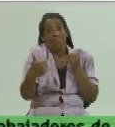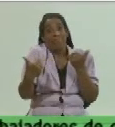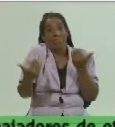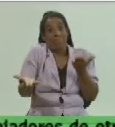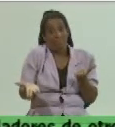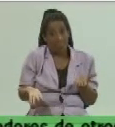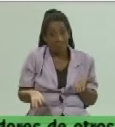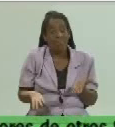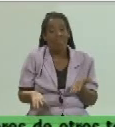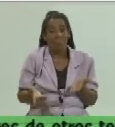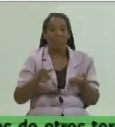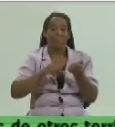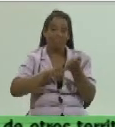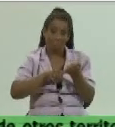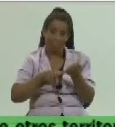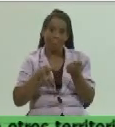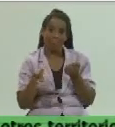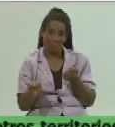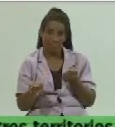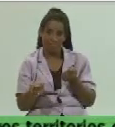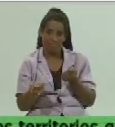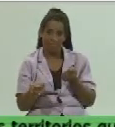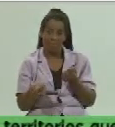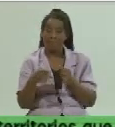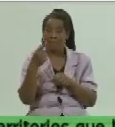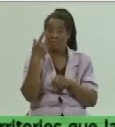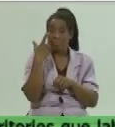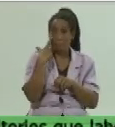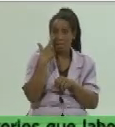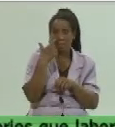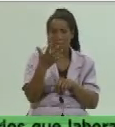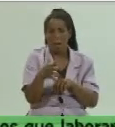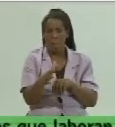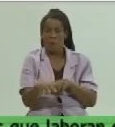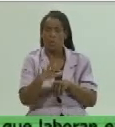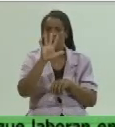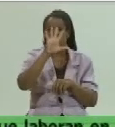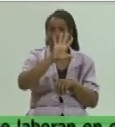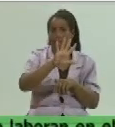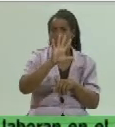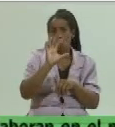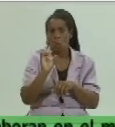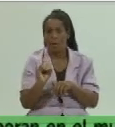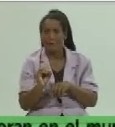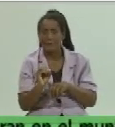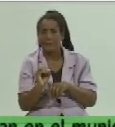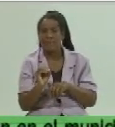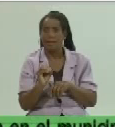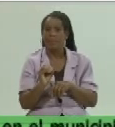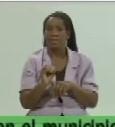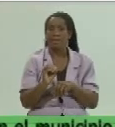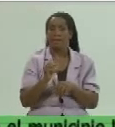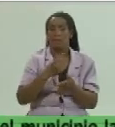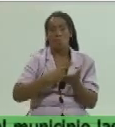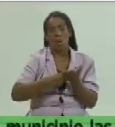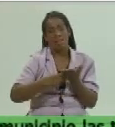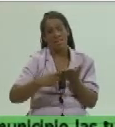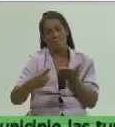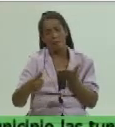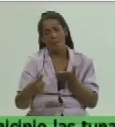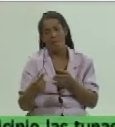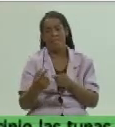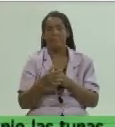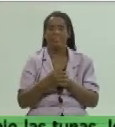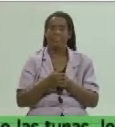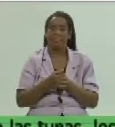de la provincia como ven estamos alrededor de los 50 y en el pronóstico por la semana dice que dentro de 5 semanas